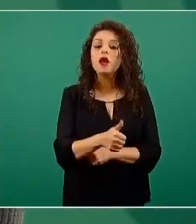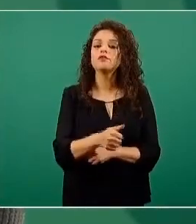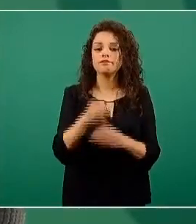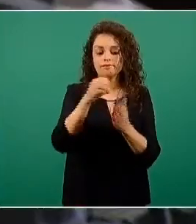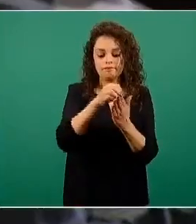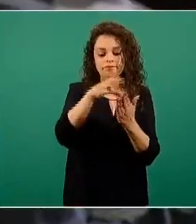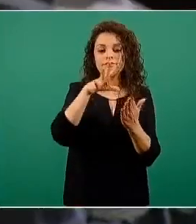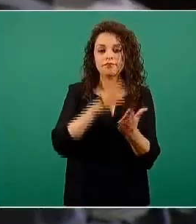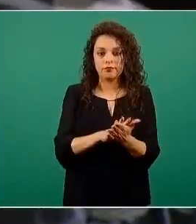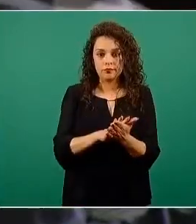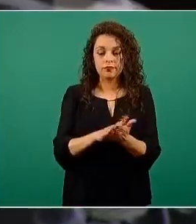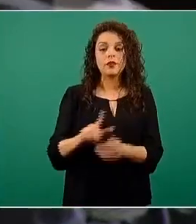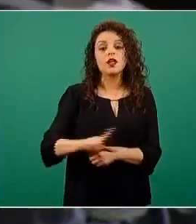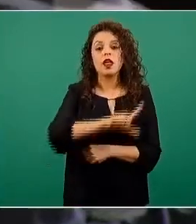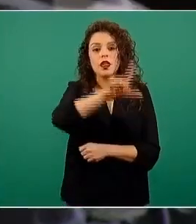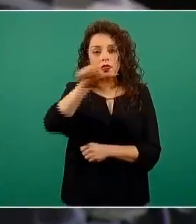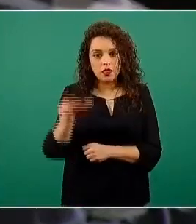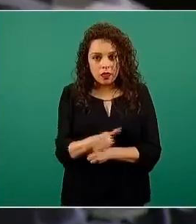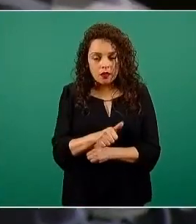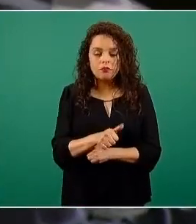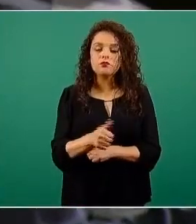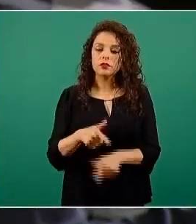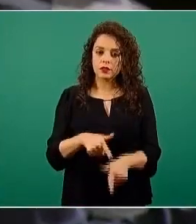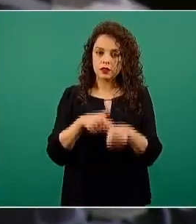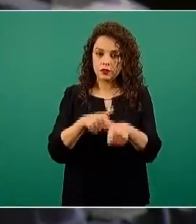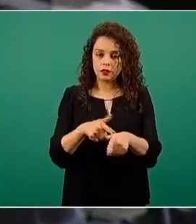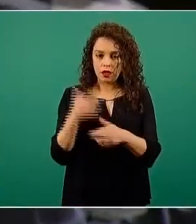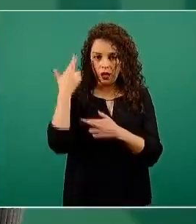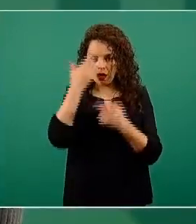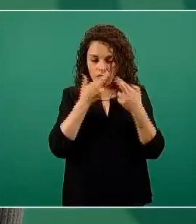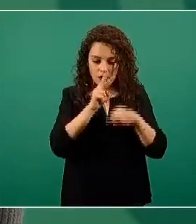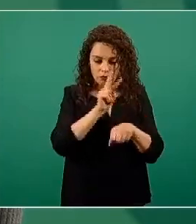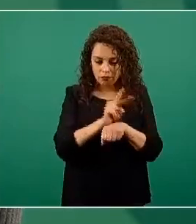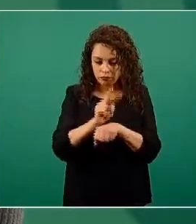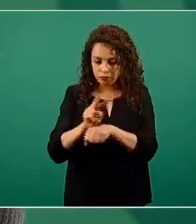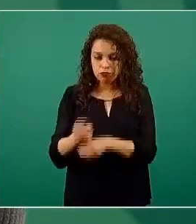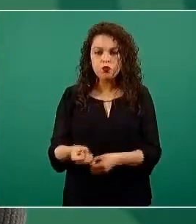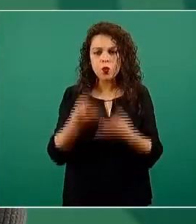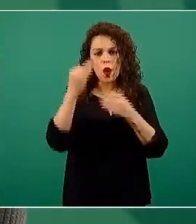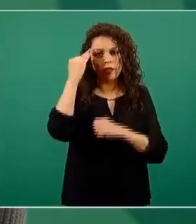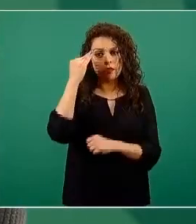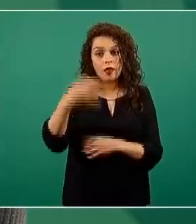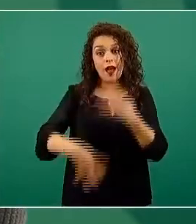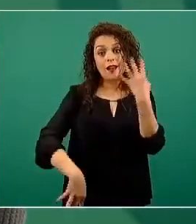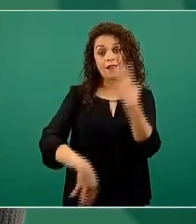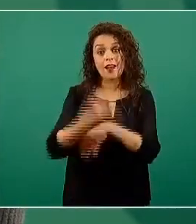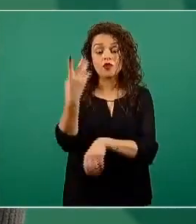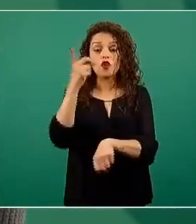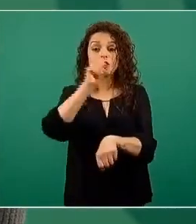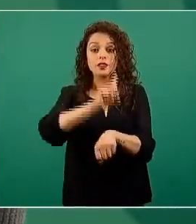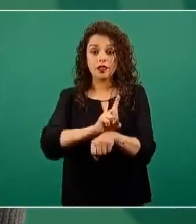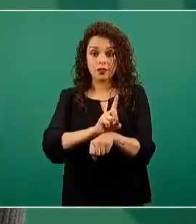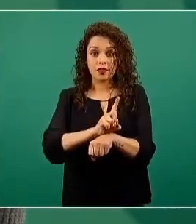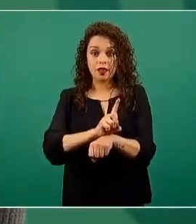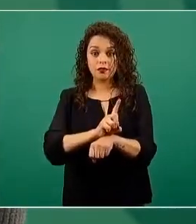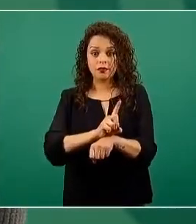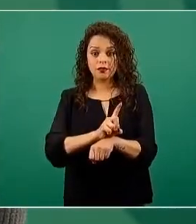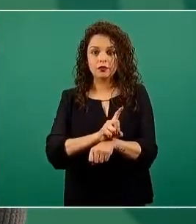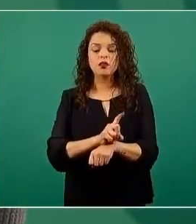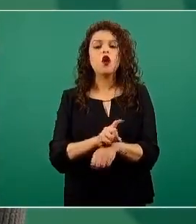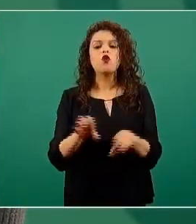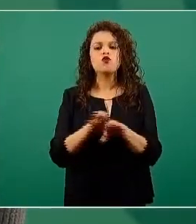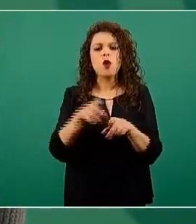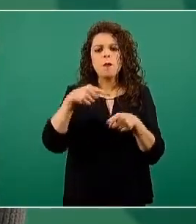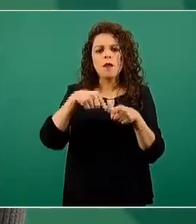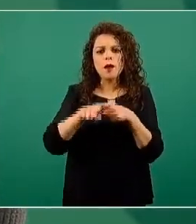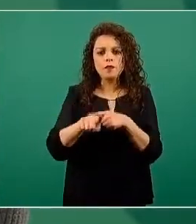y entonces inicia un seguimiento de hasta 14 días, los cuales se cuentan desde el momento en